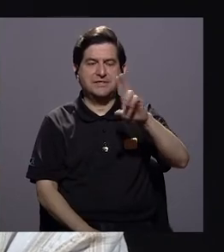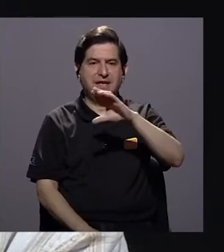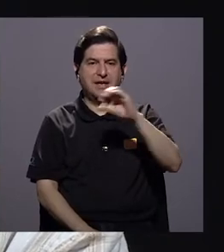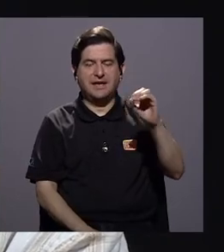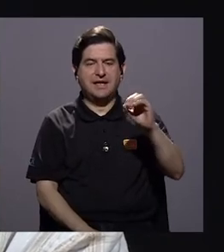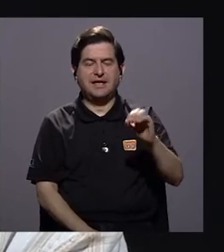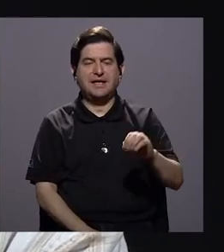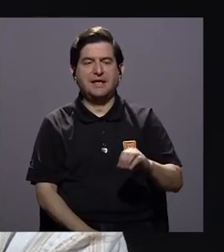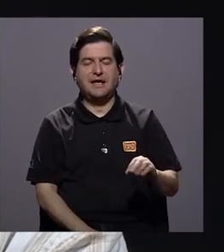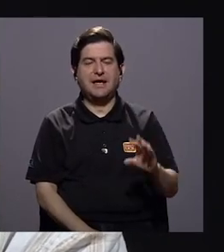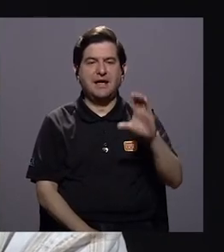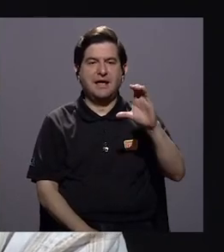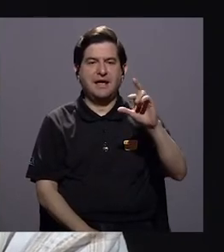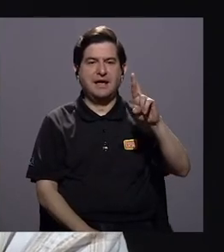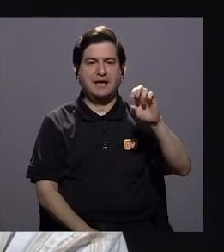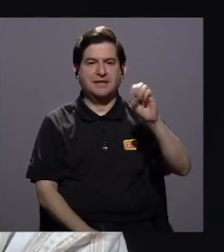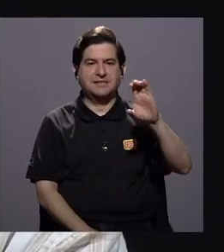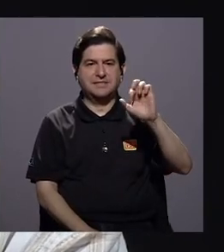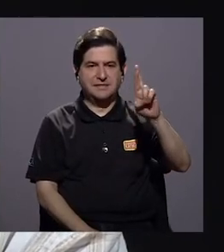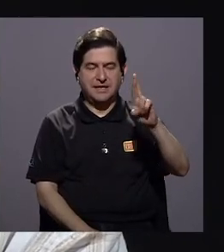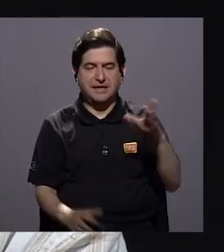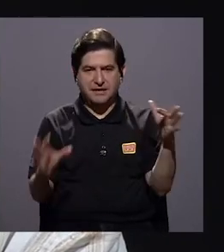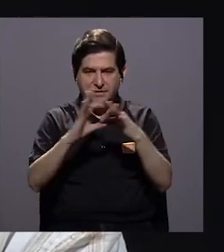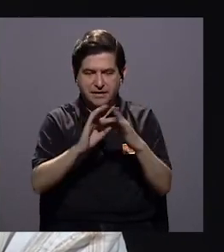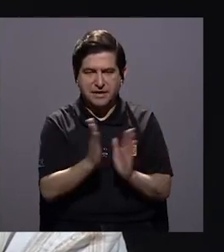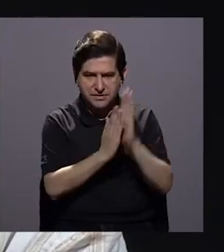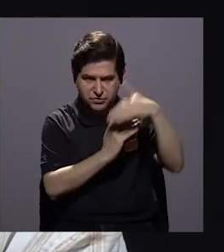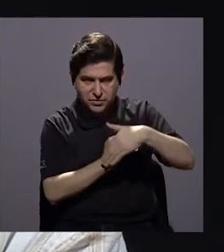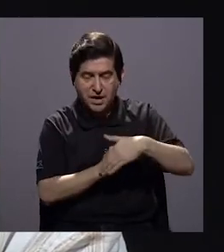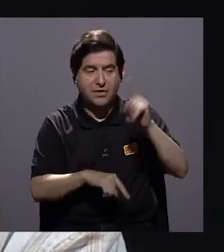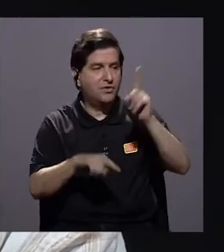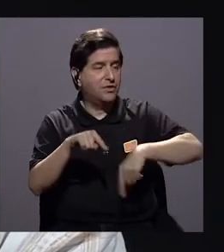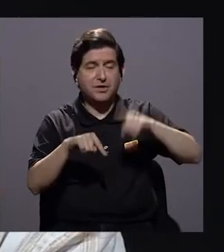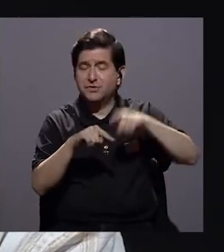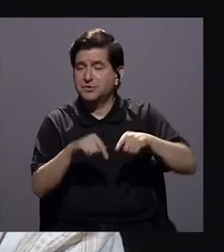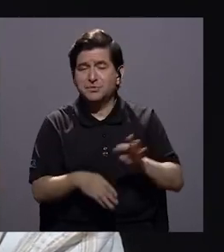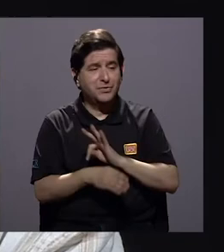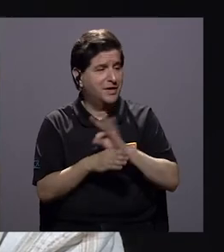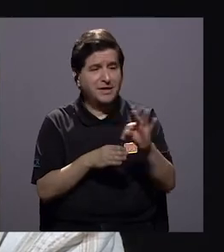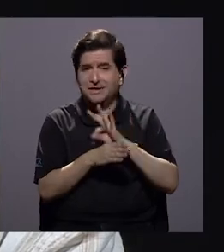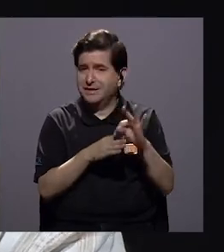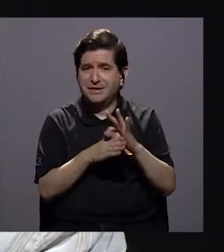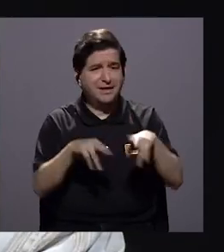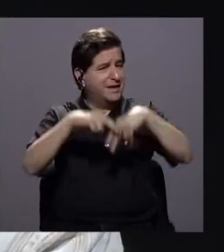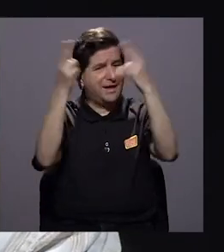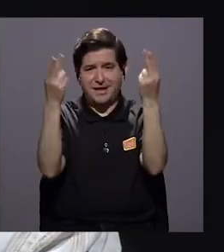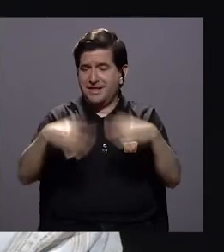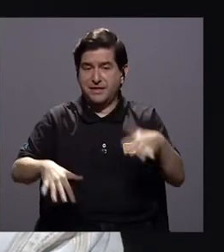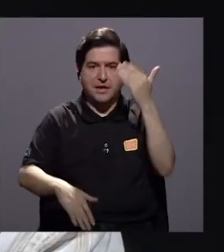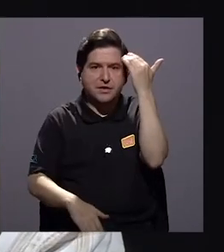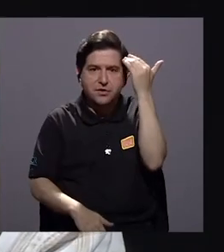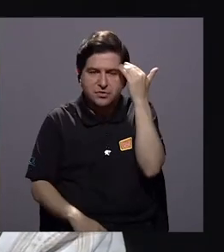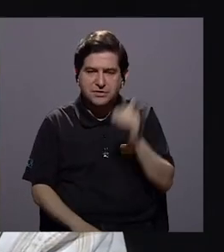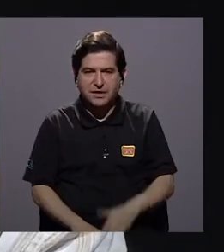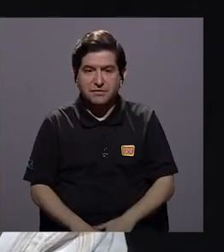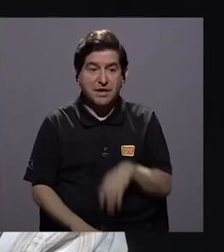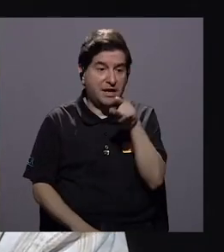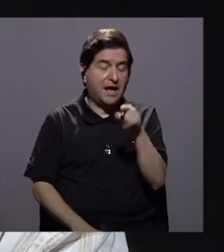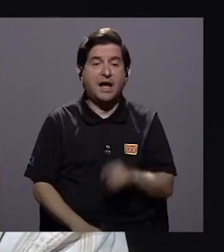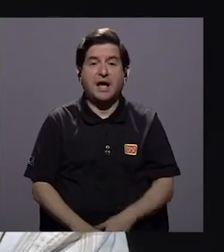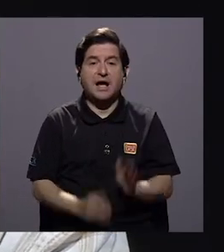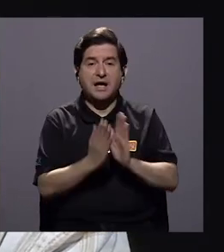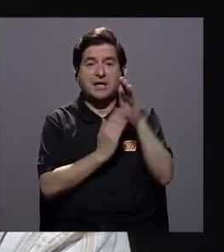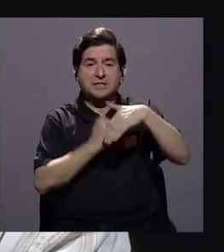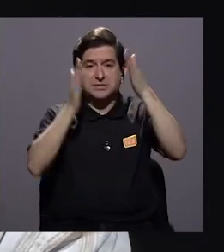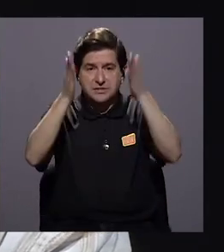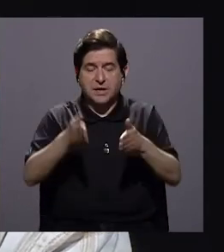sobre abuso. Y efectivamente no se podría dar terapias por internet, porque no sabemos si el abusador está a la par,